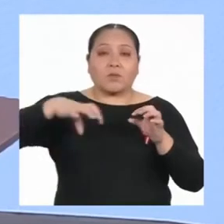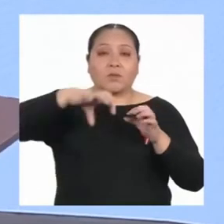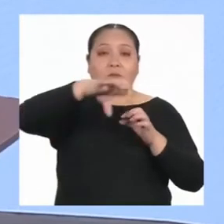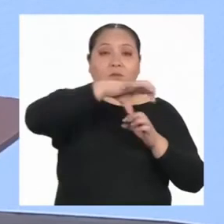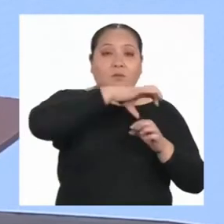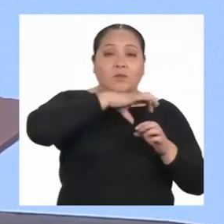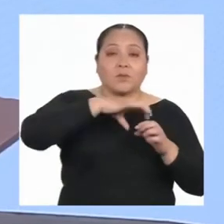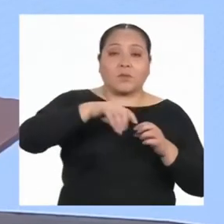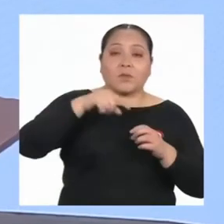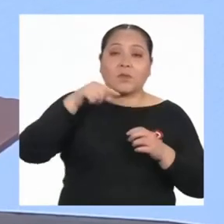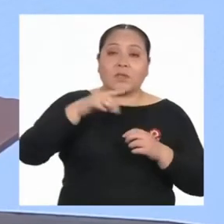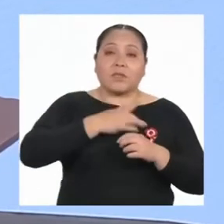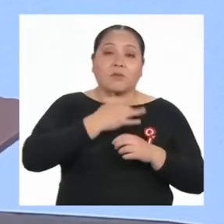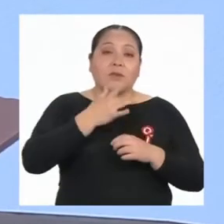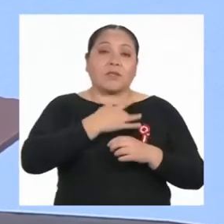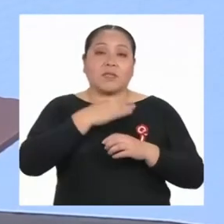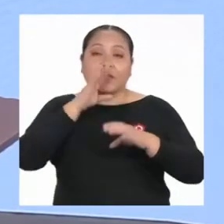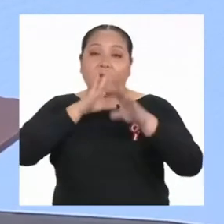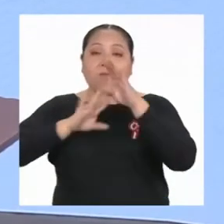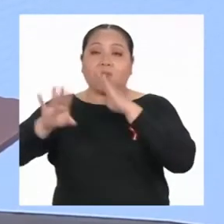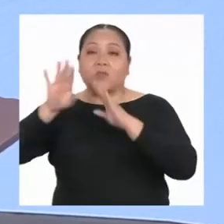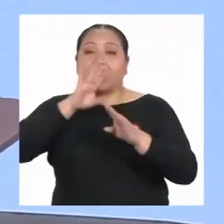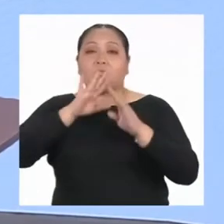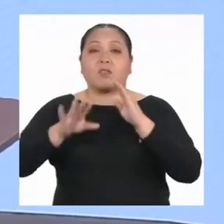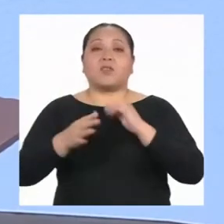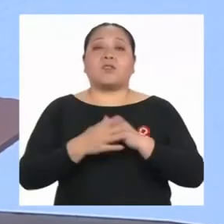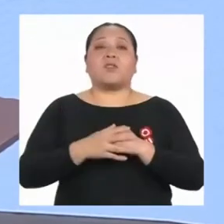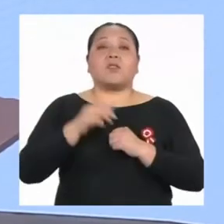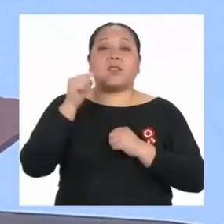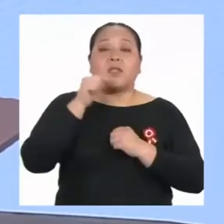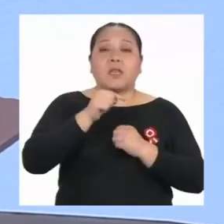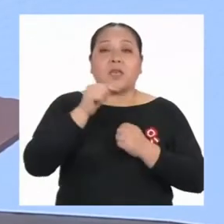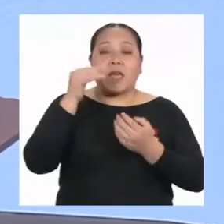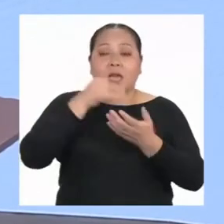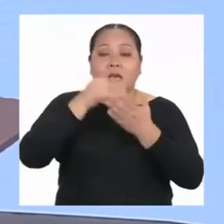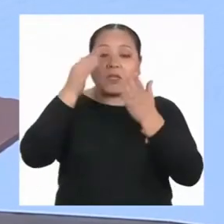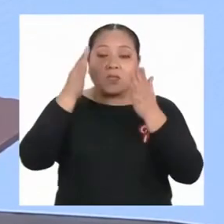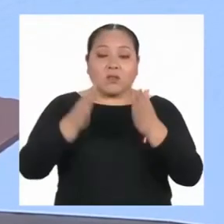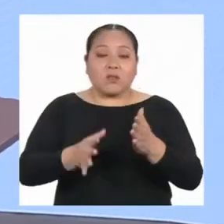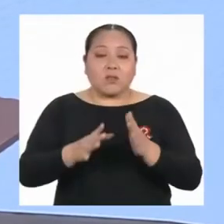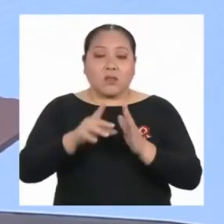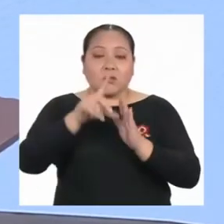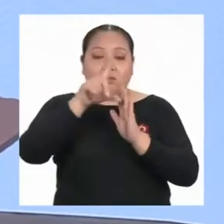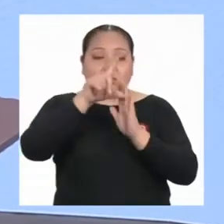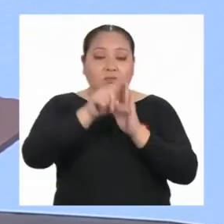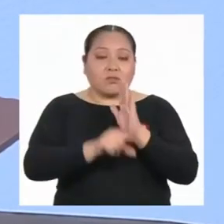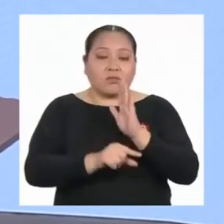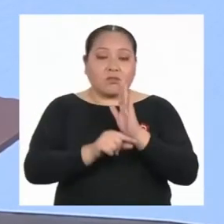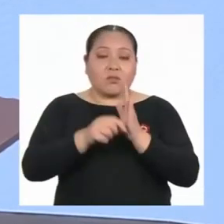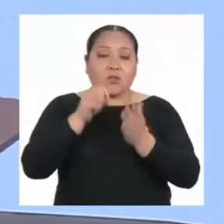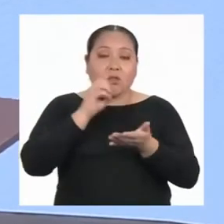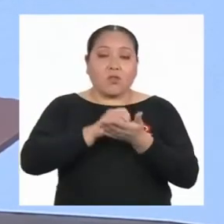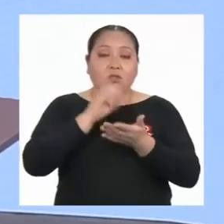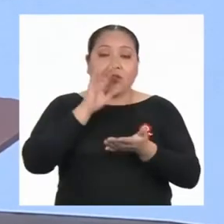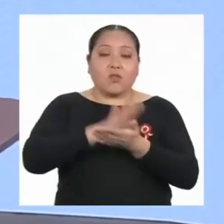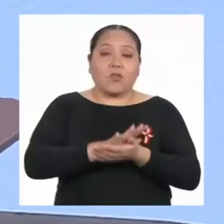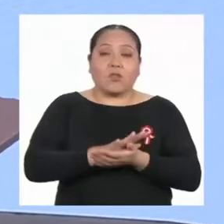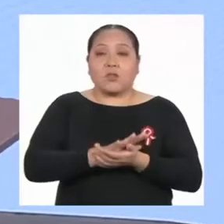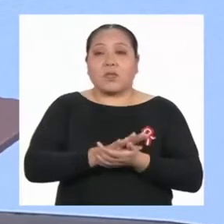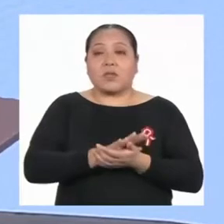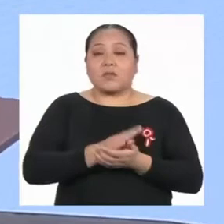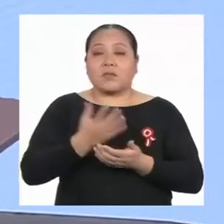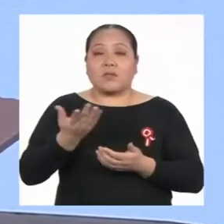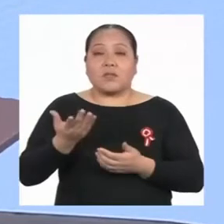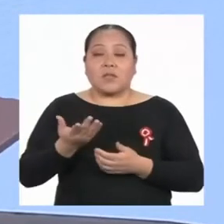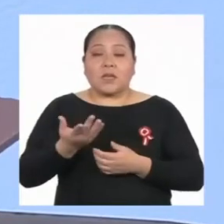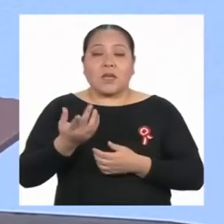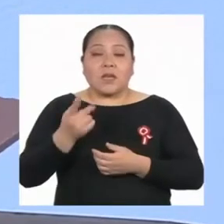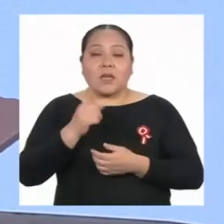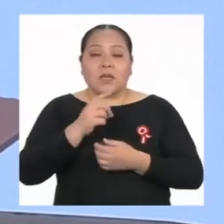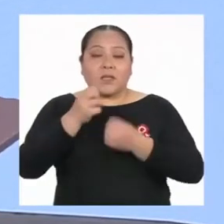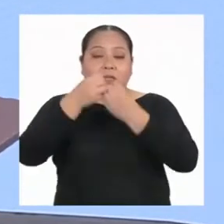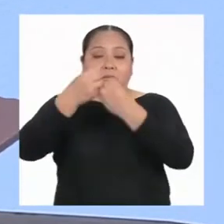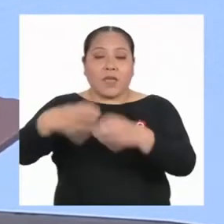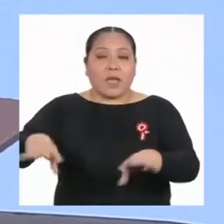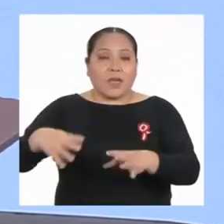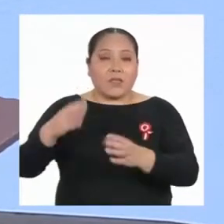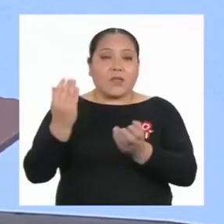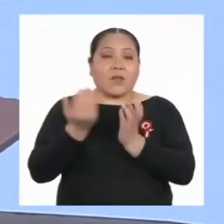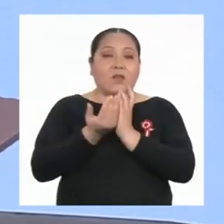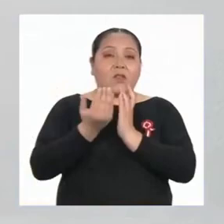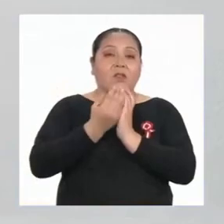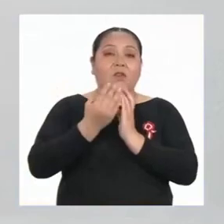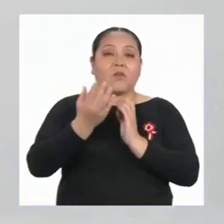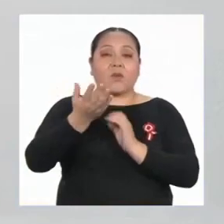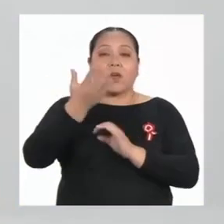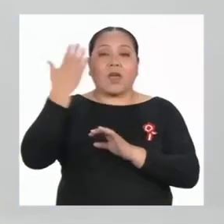grado de frustración y en que estudiantes con bajo rendimiento abandonen la escuela porque no reciben el apoyo